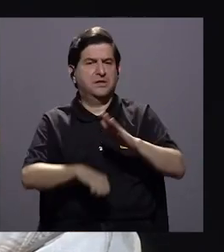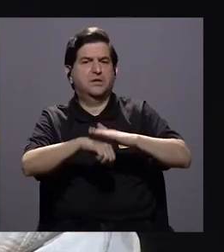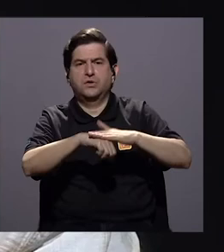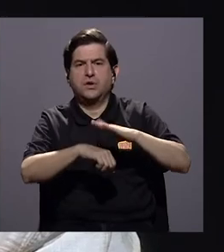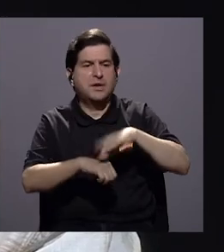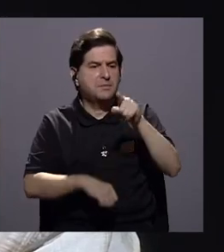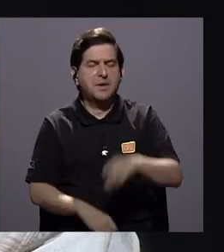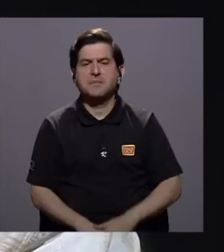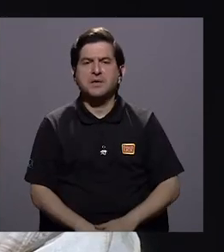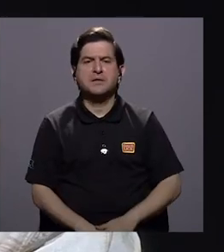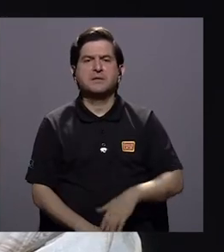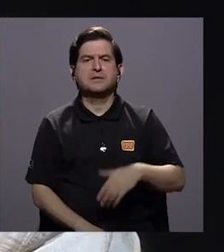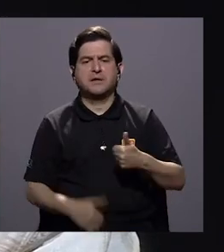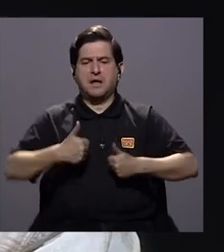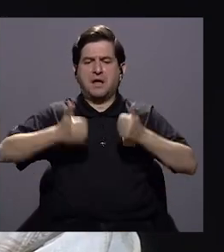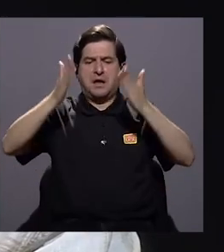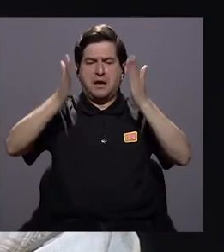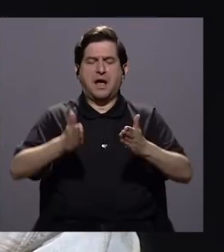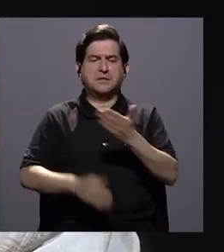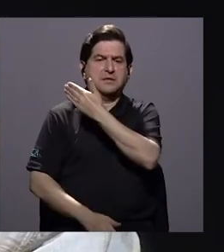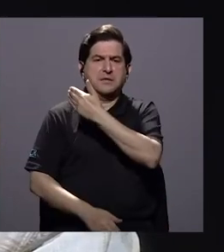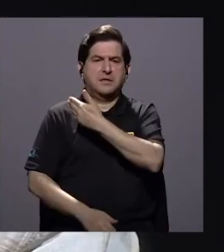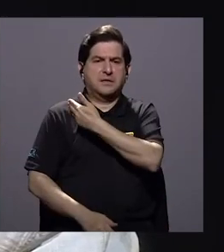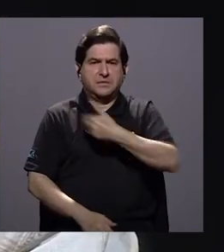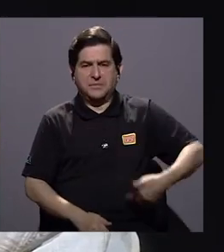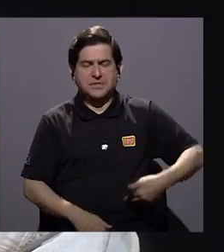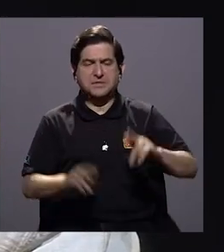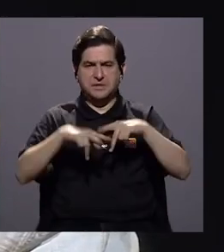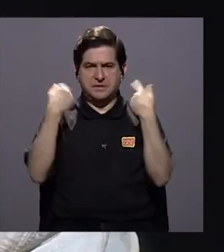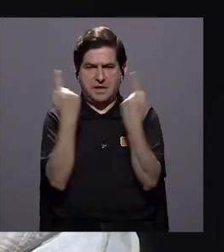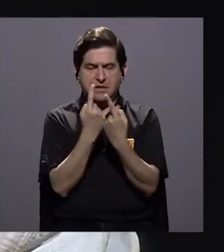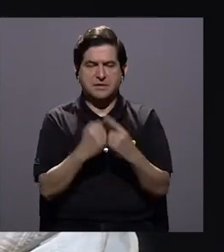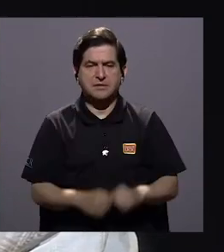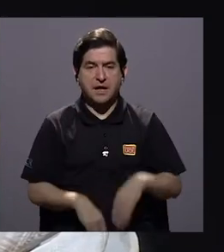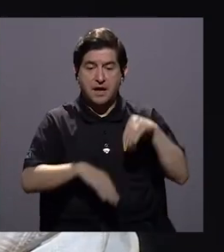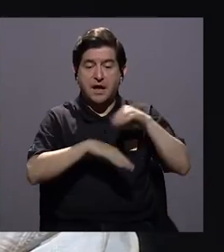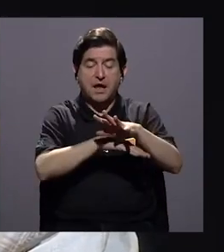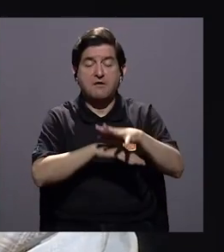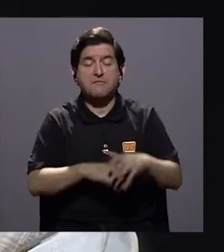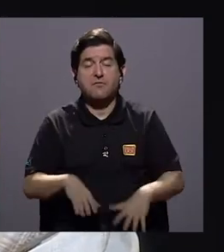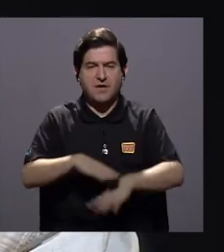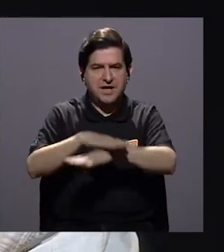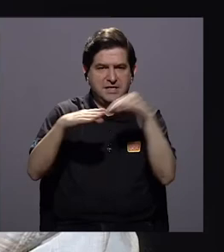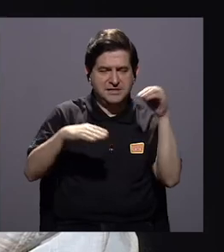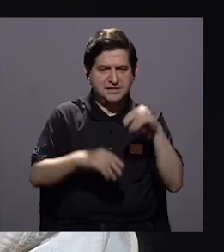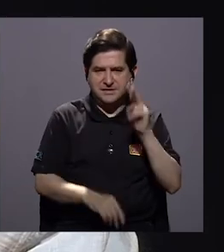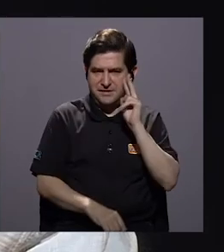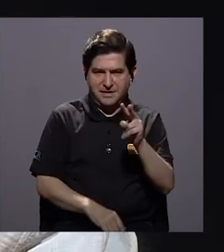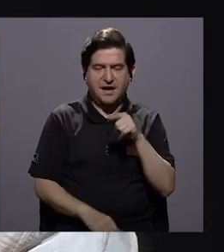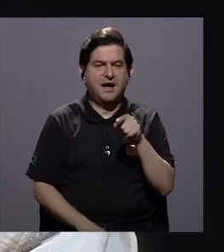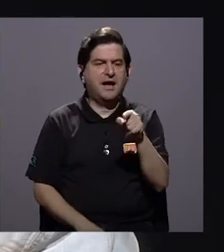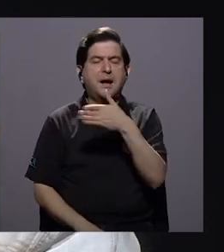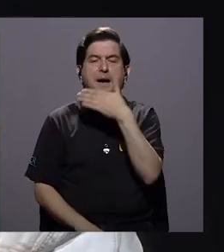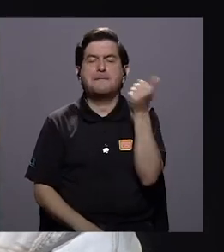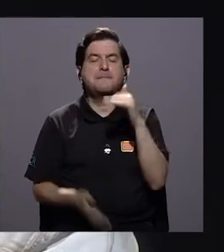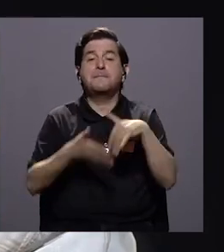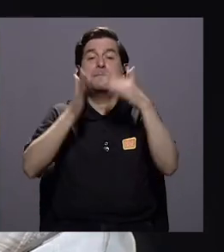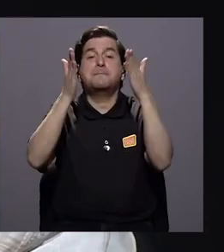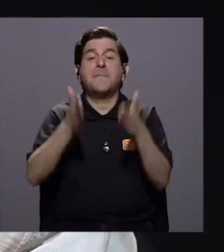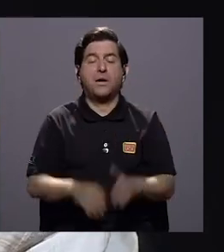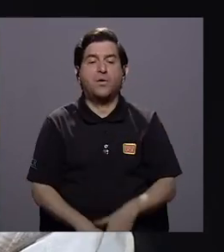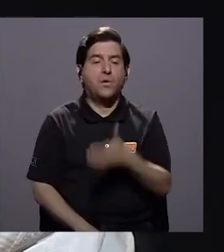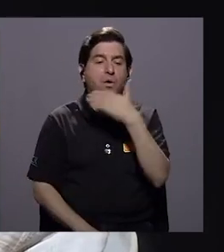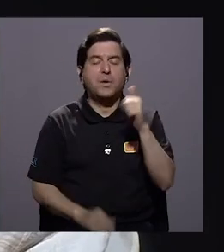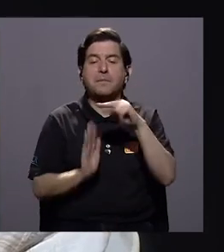creo que le permitan lanzarse a la presidencia de un partido, porque hay una influencia externa, no visible, que dice son los mejores